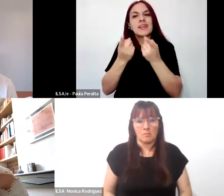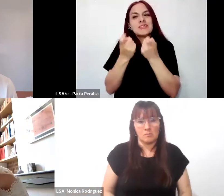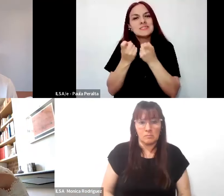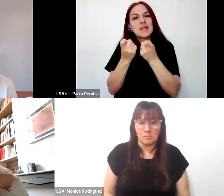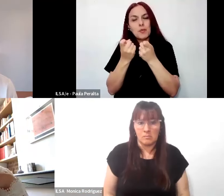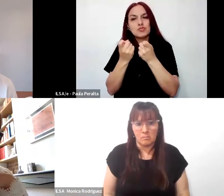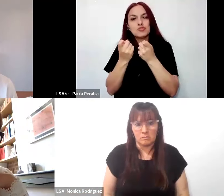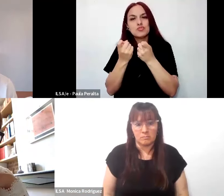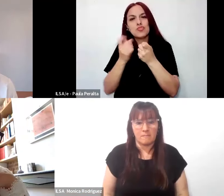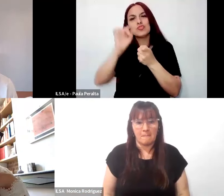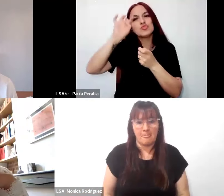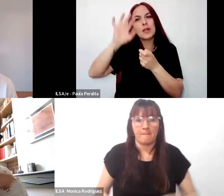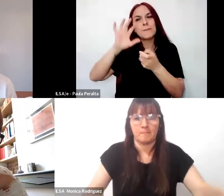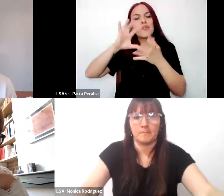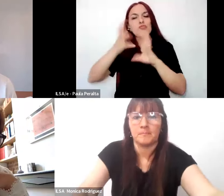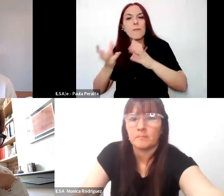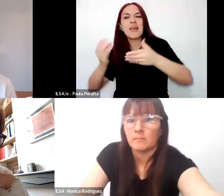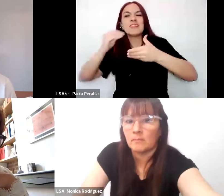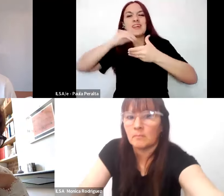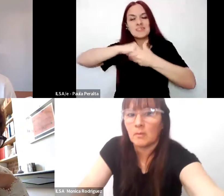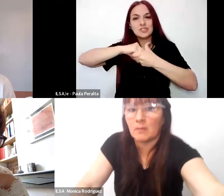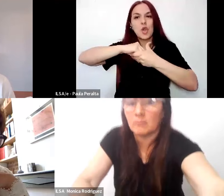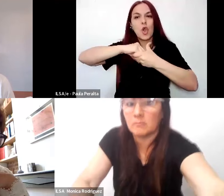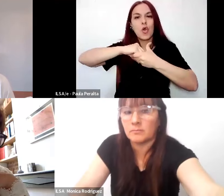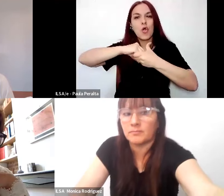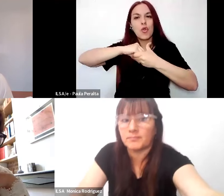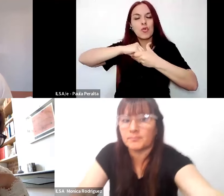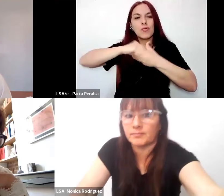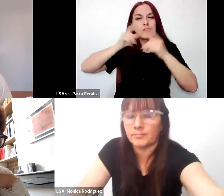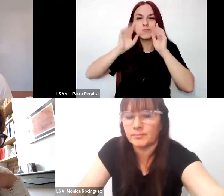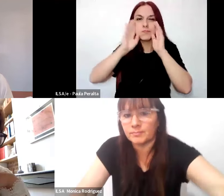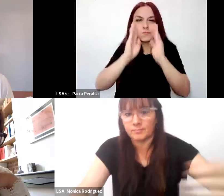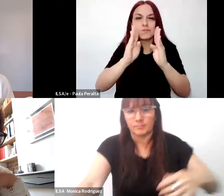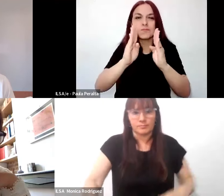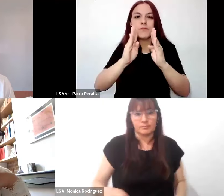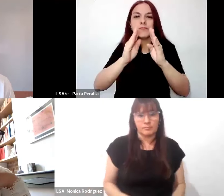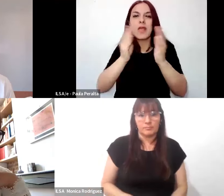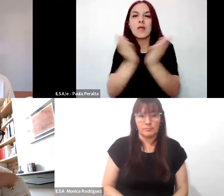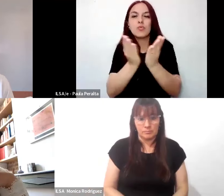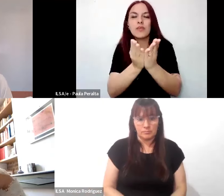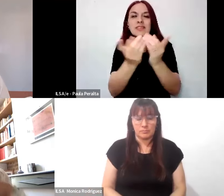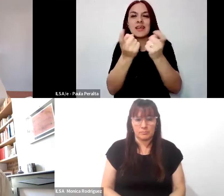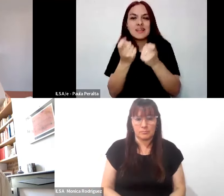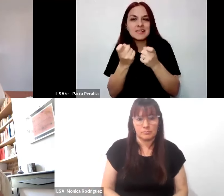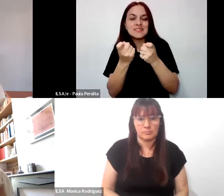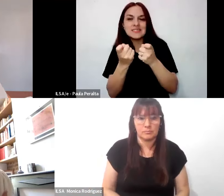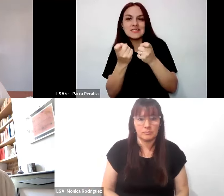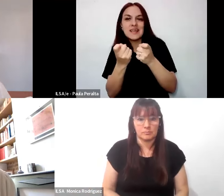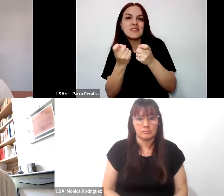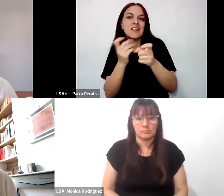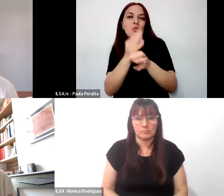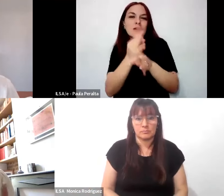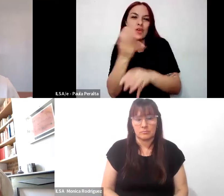de una forma de intervención dirigida a estudiantes con necesidades educativas particulares